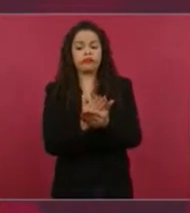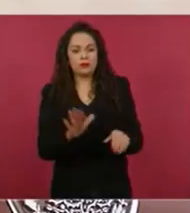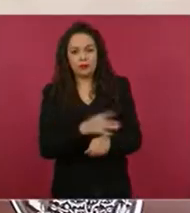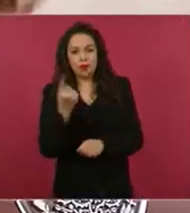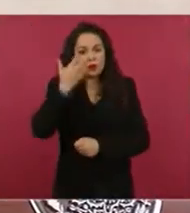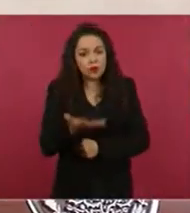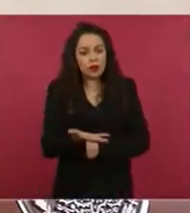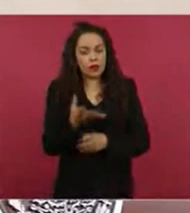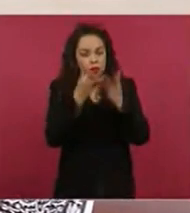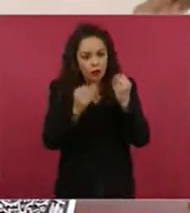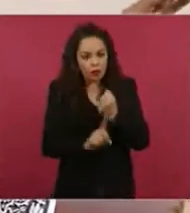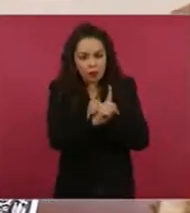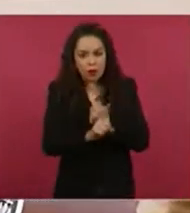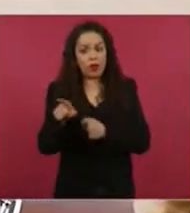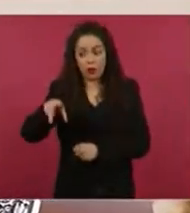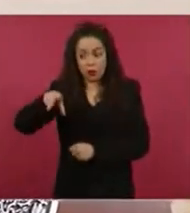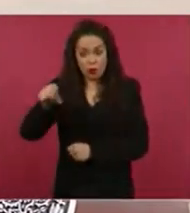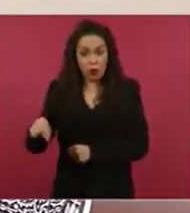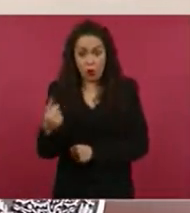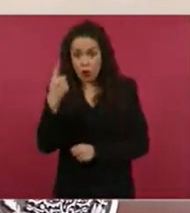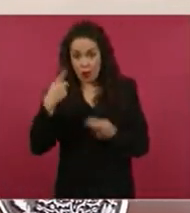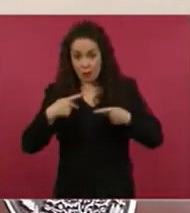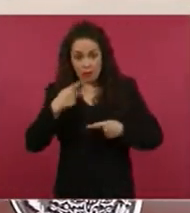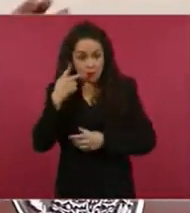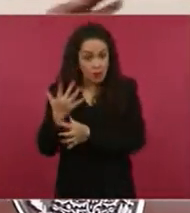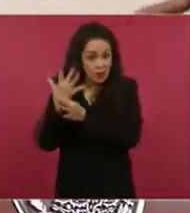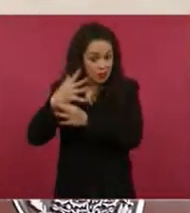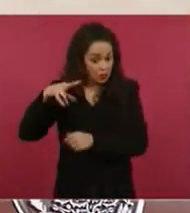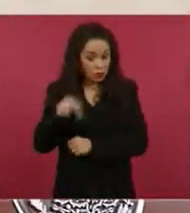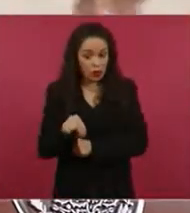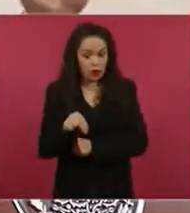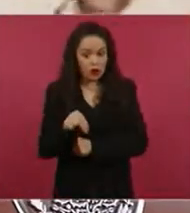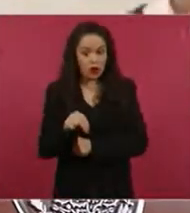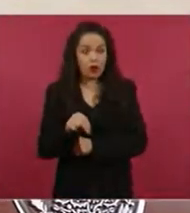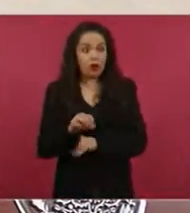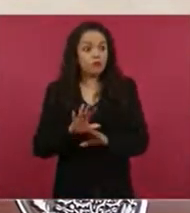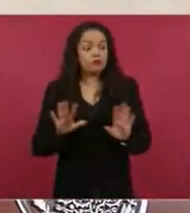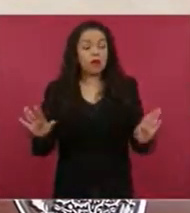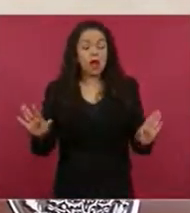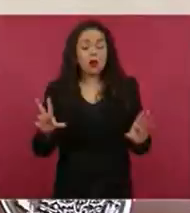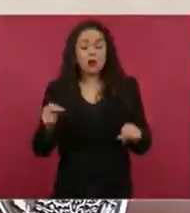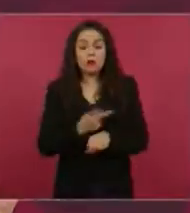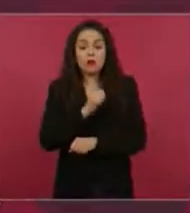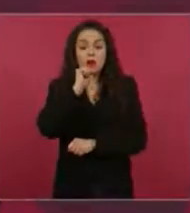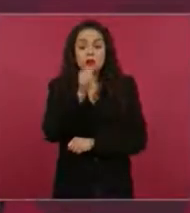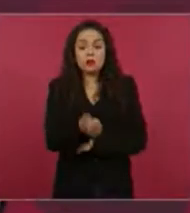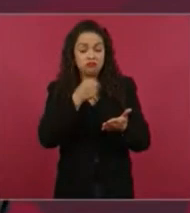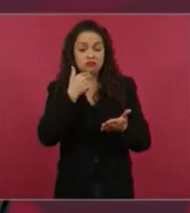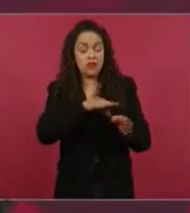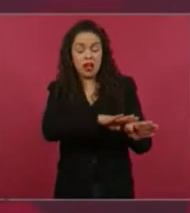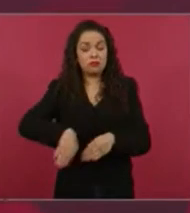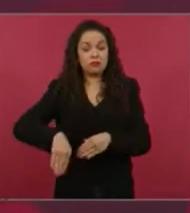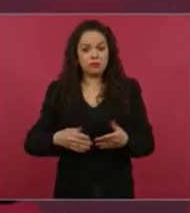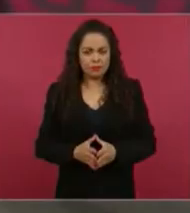paz ya se paralizó, ya se nulificó por completo la ONU.